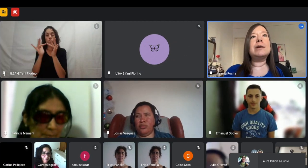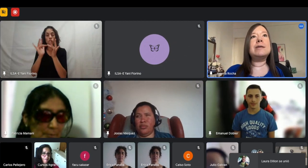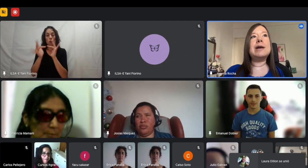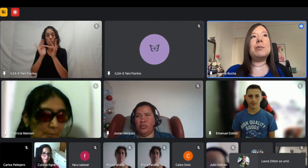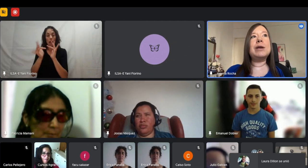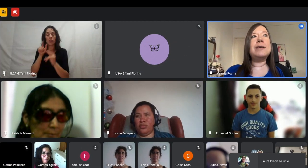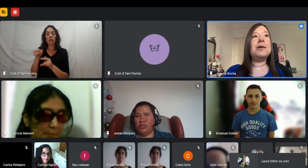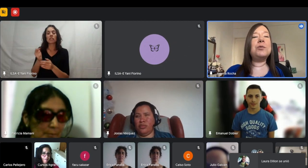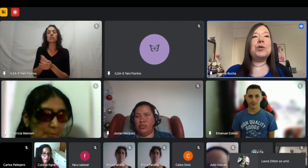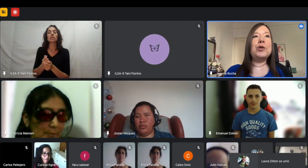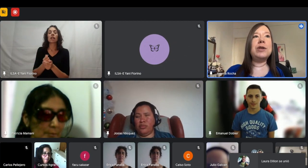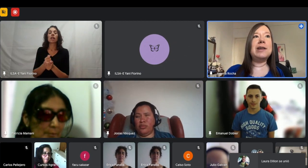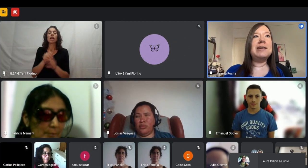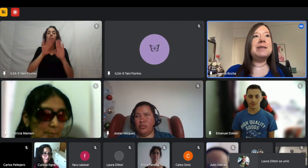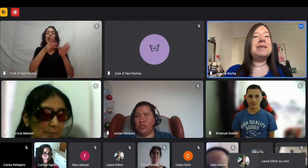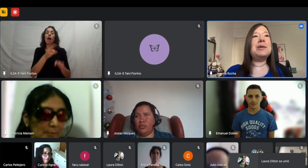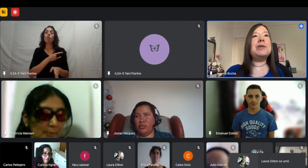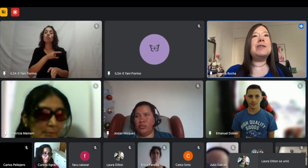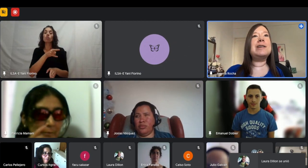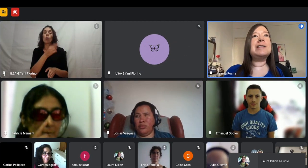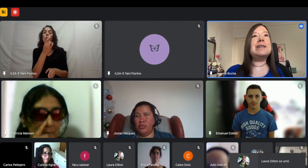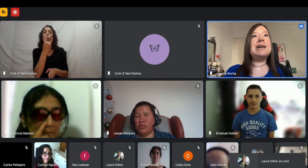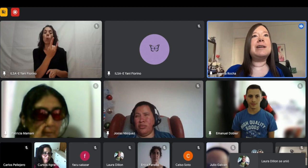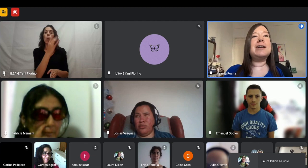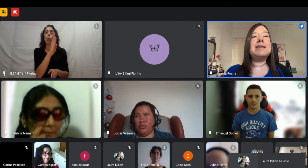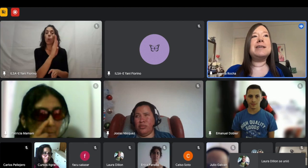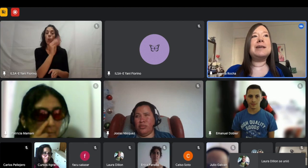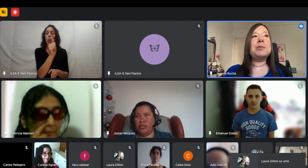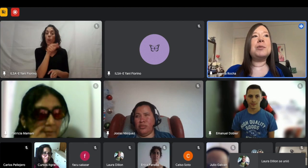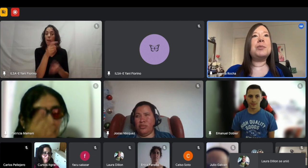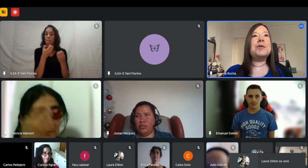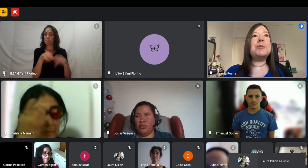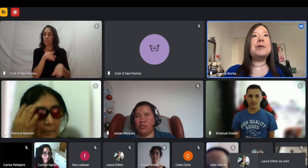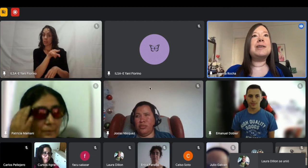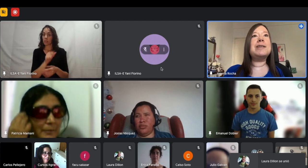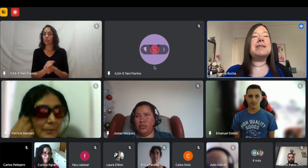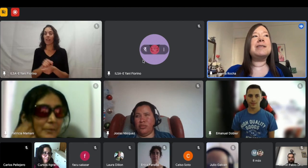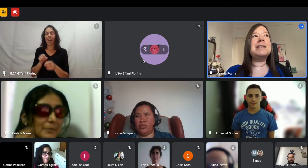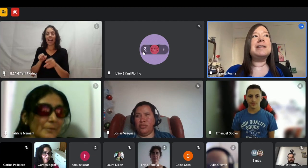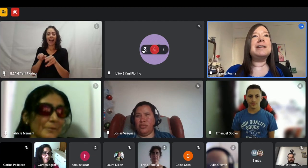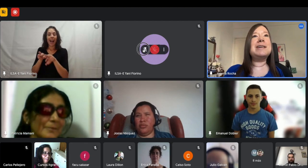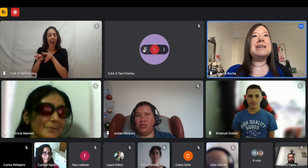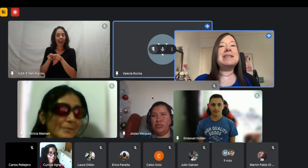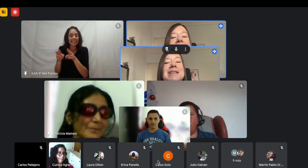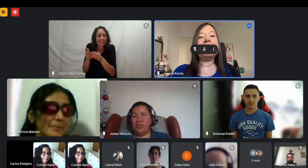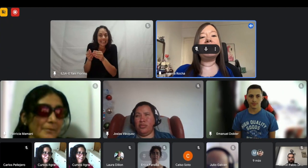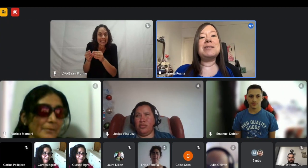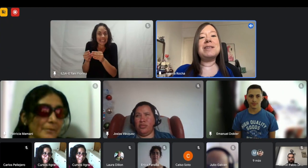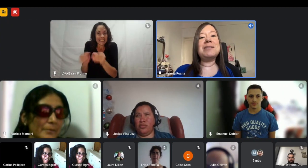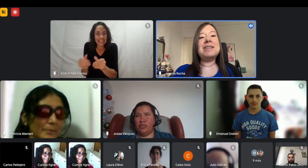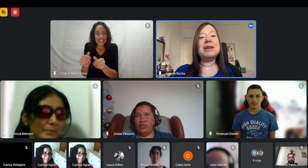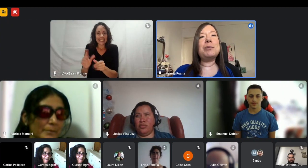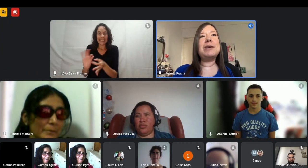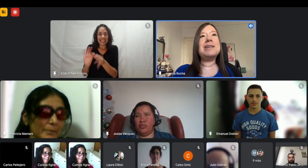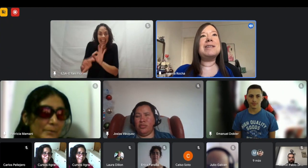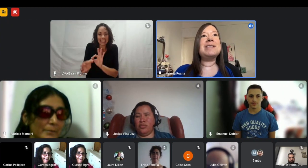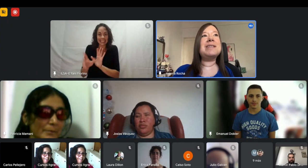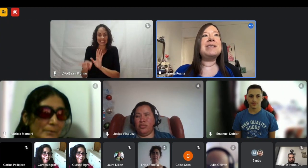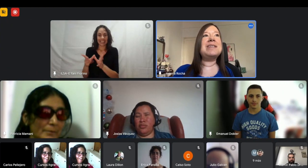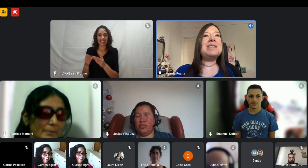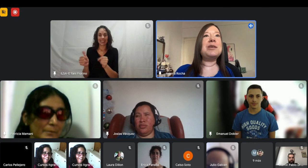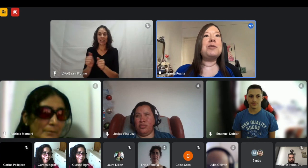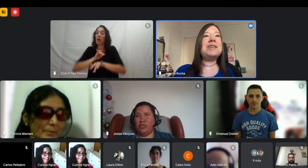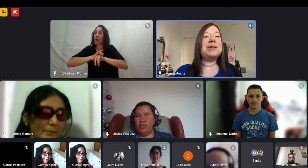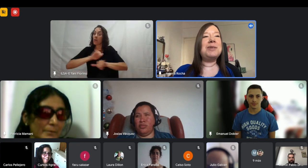ya me queda dar un solo final y termino la carrera así que estaremos próximos ahí a avisarles para